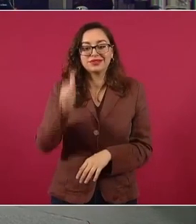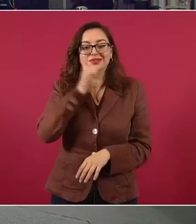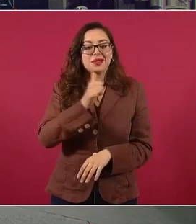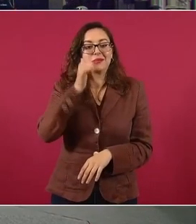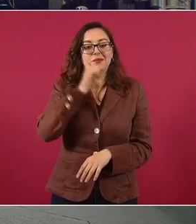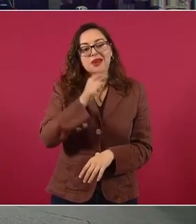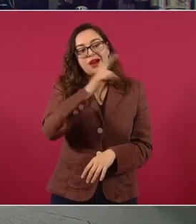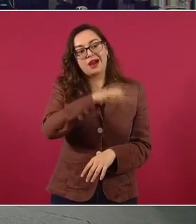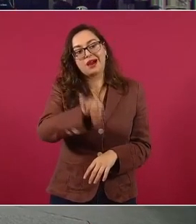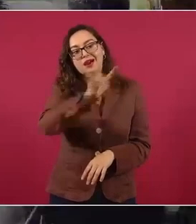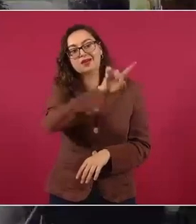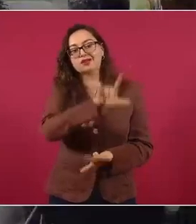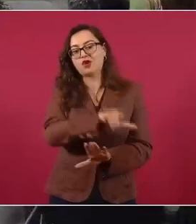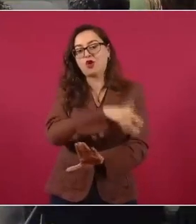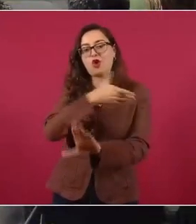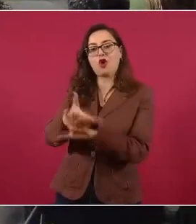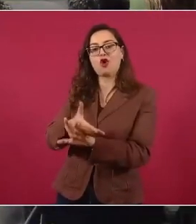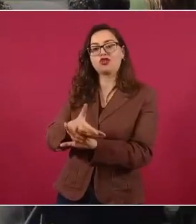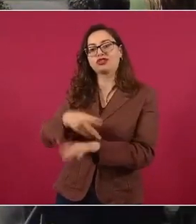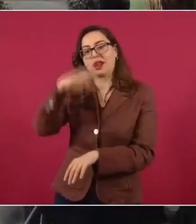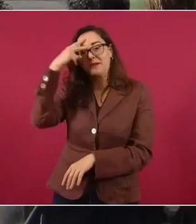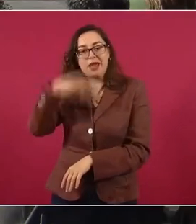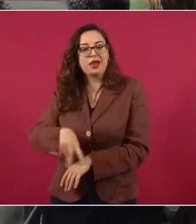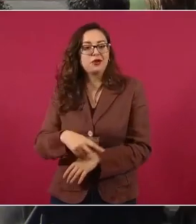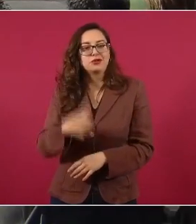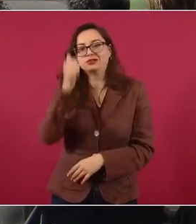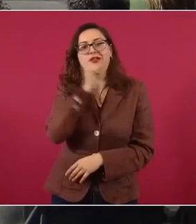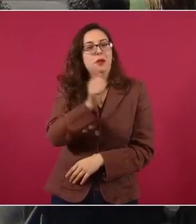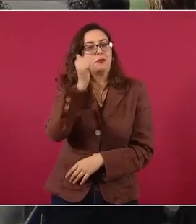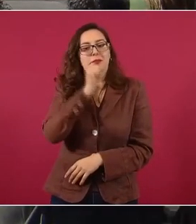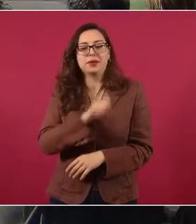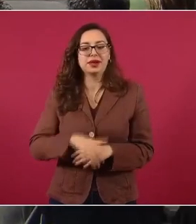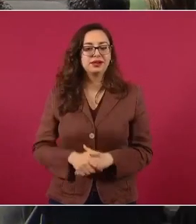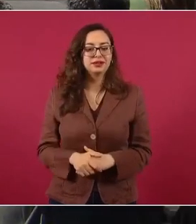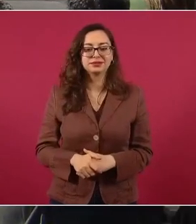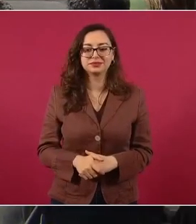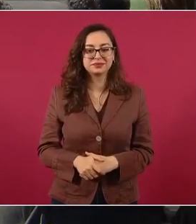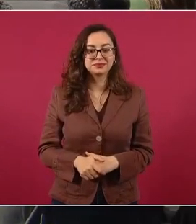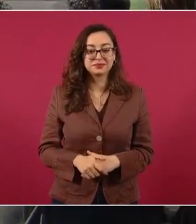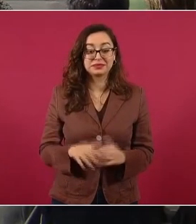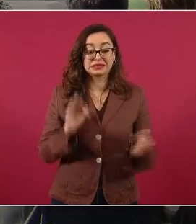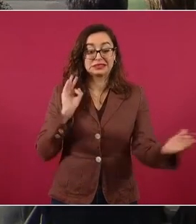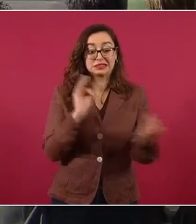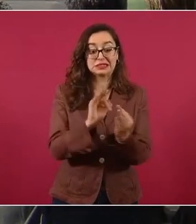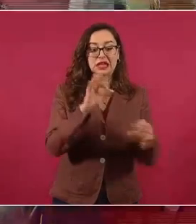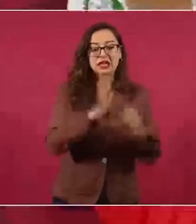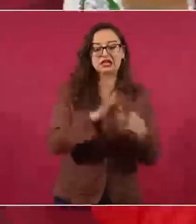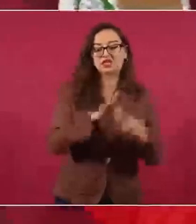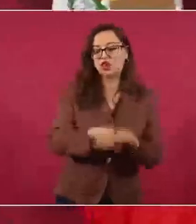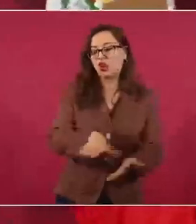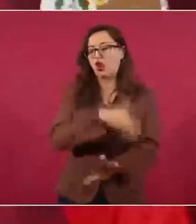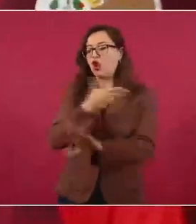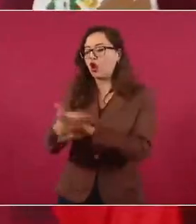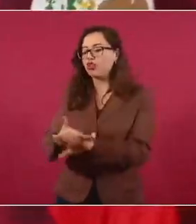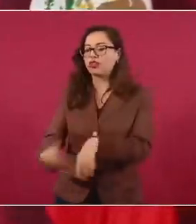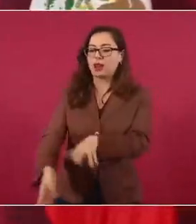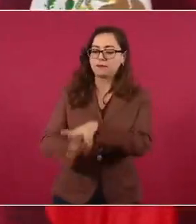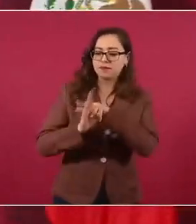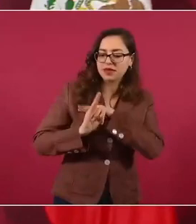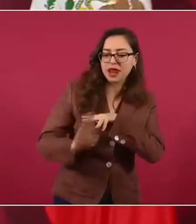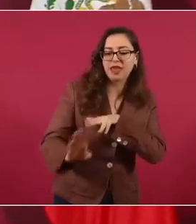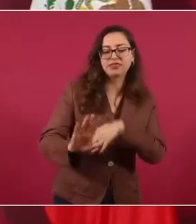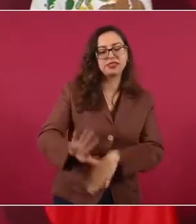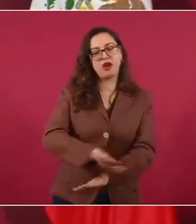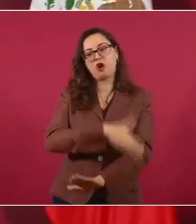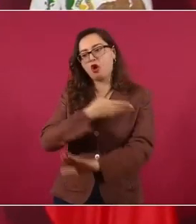el tema migratorio, siempre agarran de